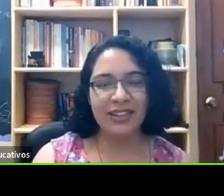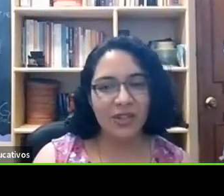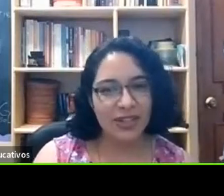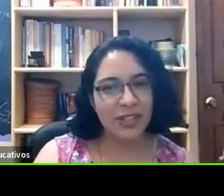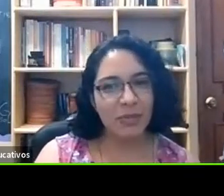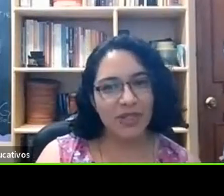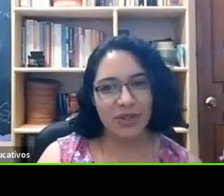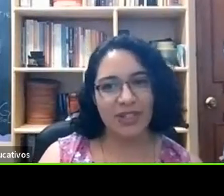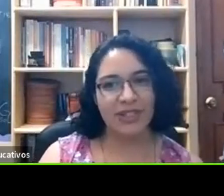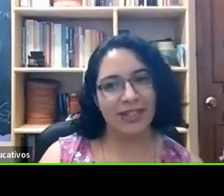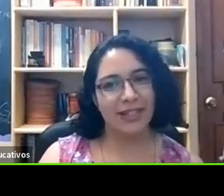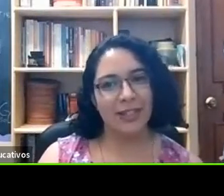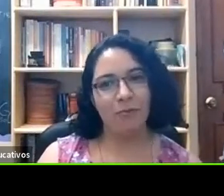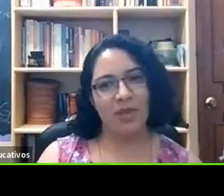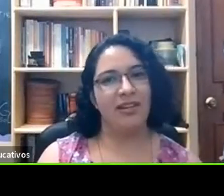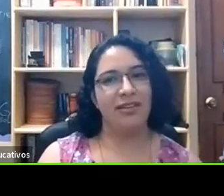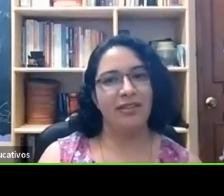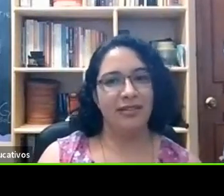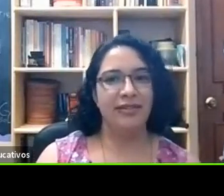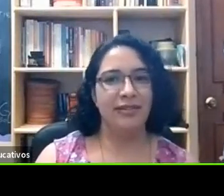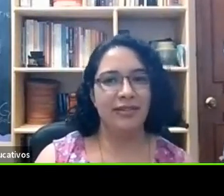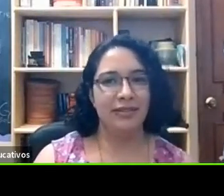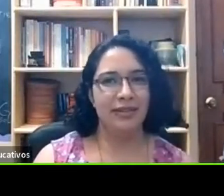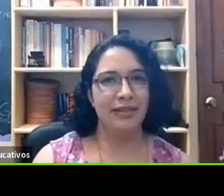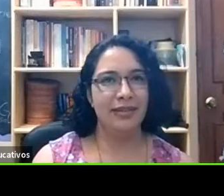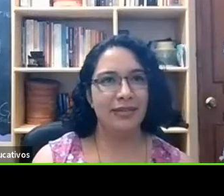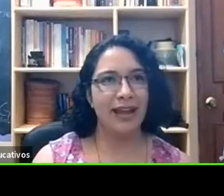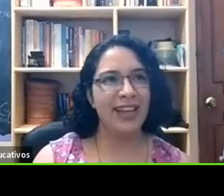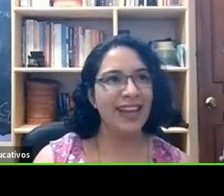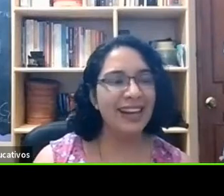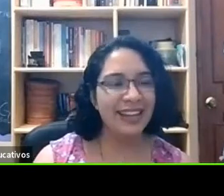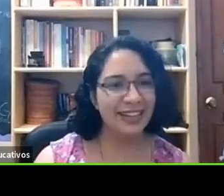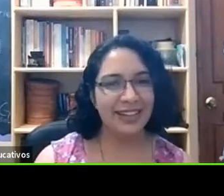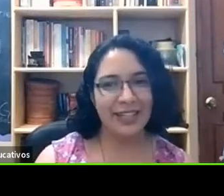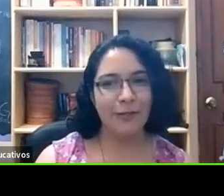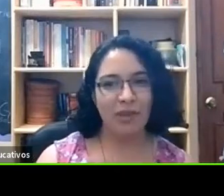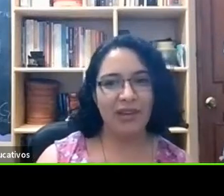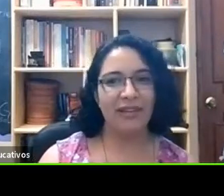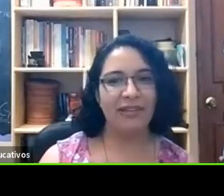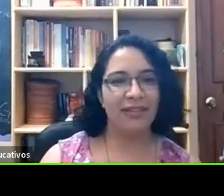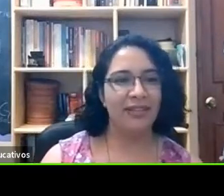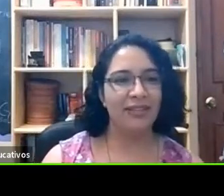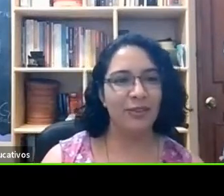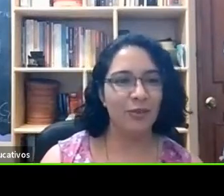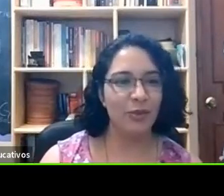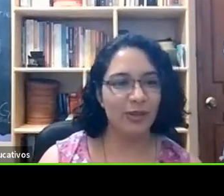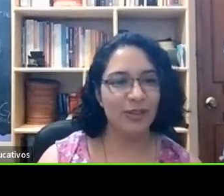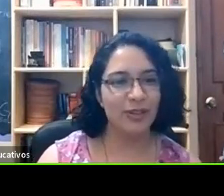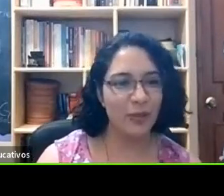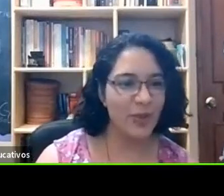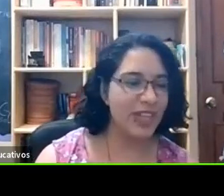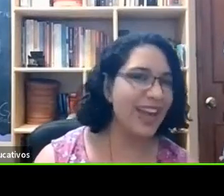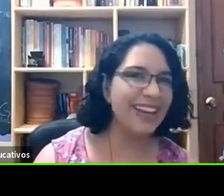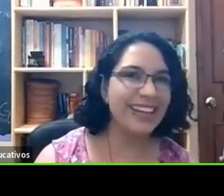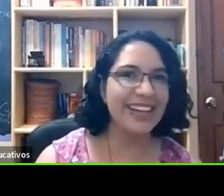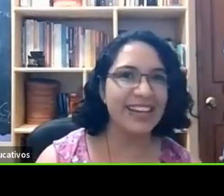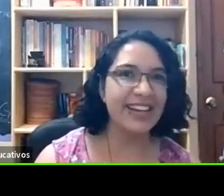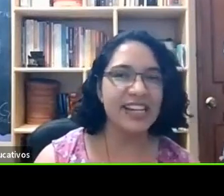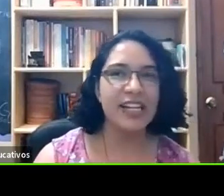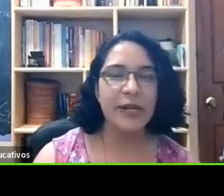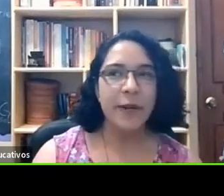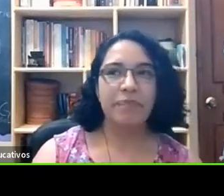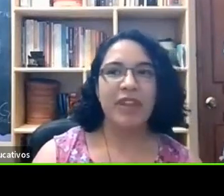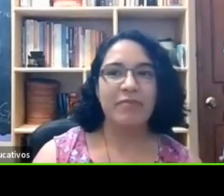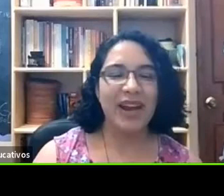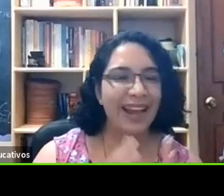eh, ¿quiénes son estas personas que te inspiran? Este, ¿hay alguien que te inspire en estos momentos de tu vida? ¿Alguien que